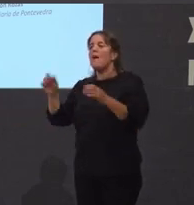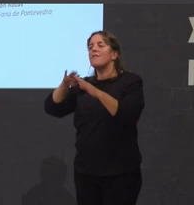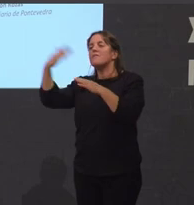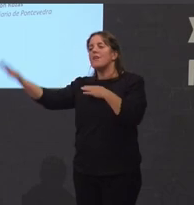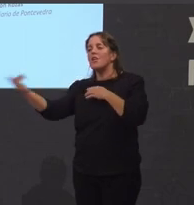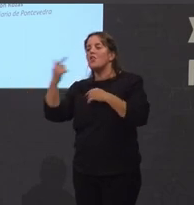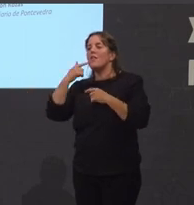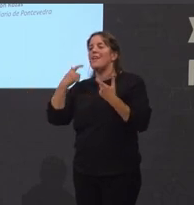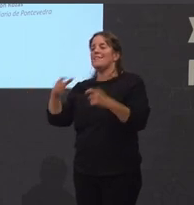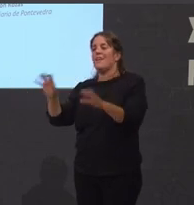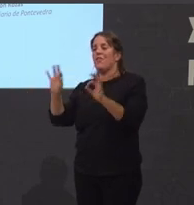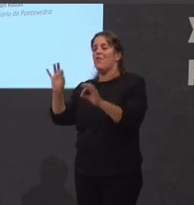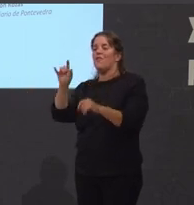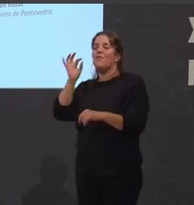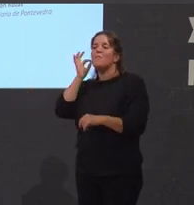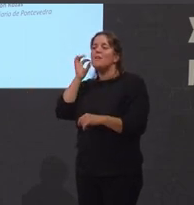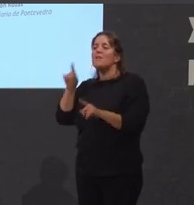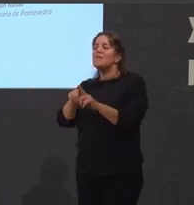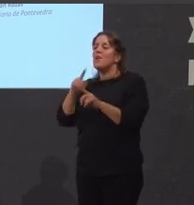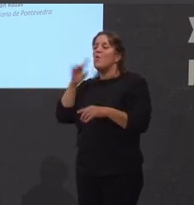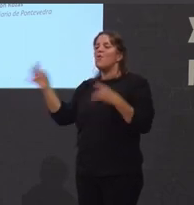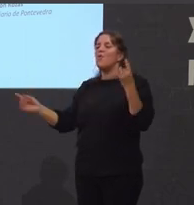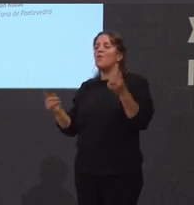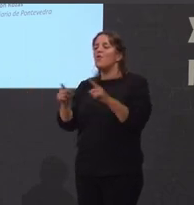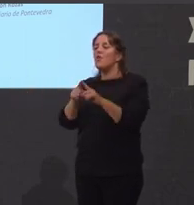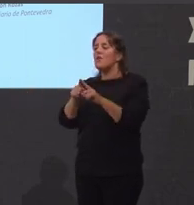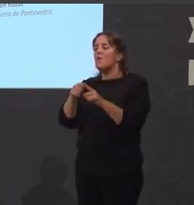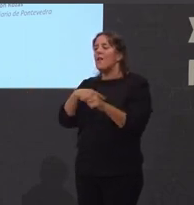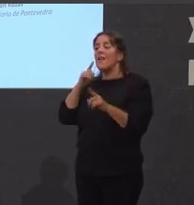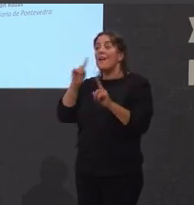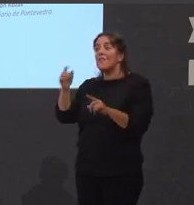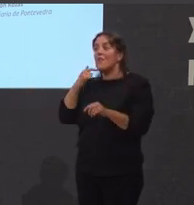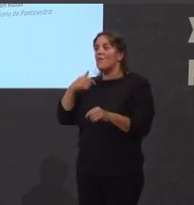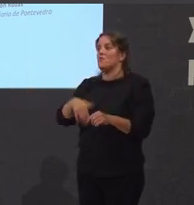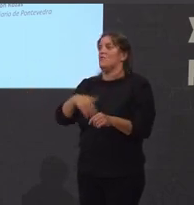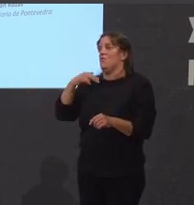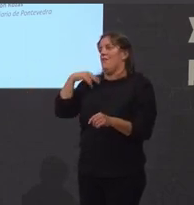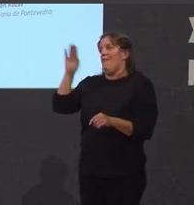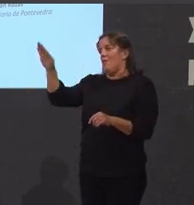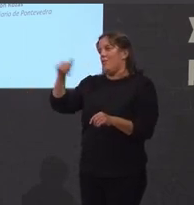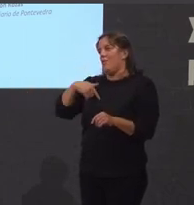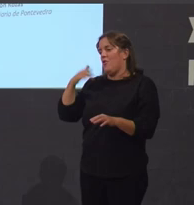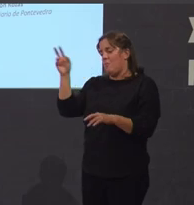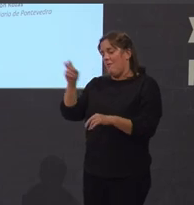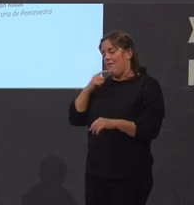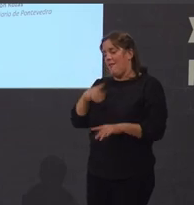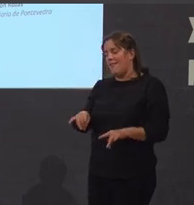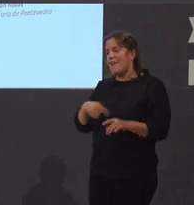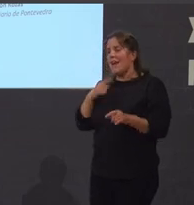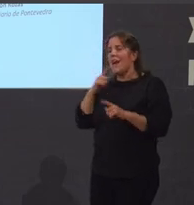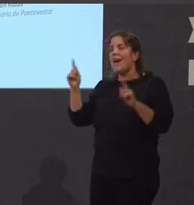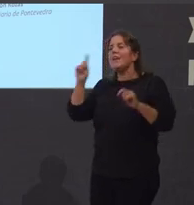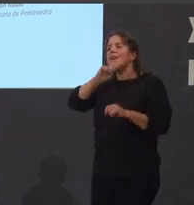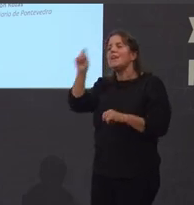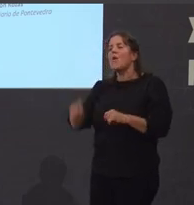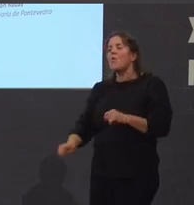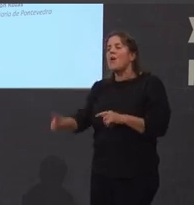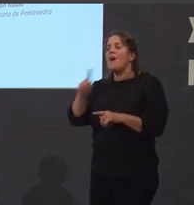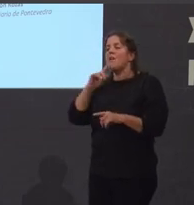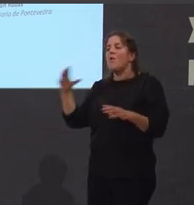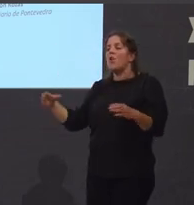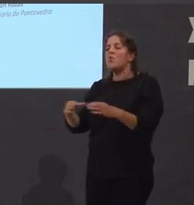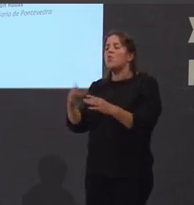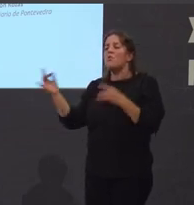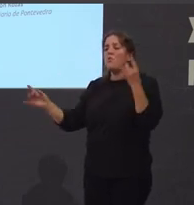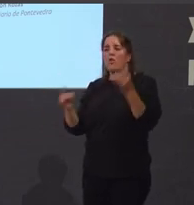femenina tiraba dese folclore deturpado e como non cando Caudillo acudía a súa terra inaugurar alguna obra a presenza deses grupos folclóricos